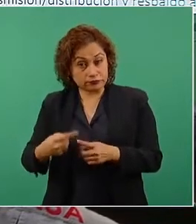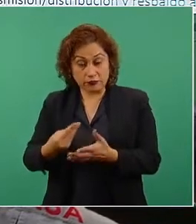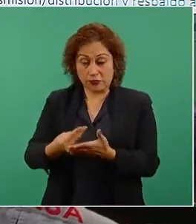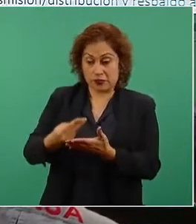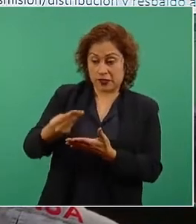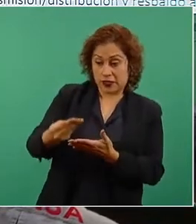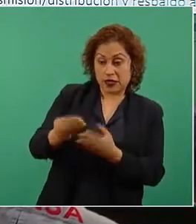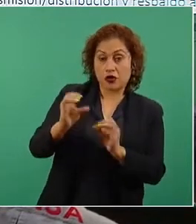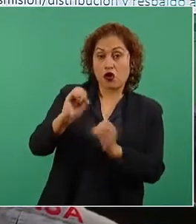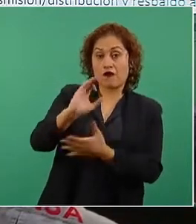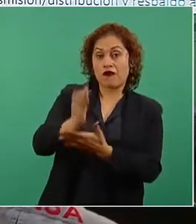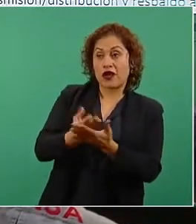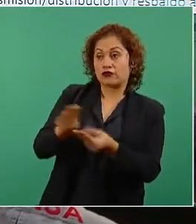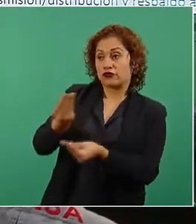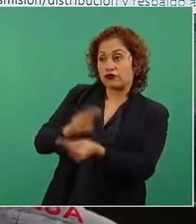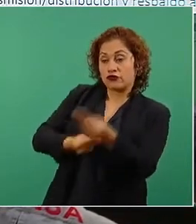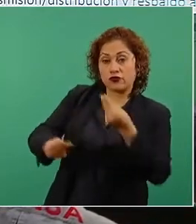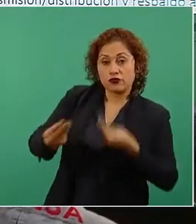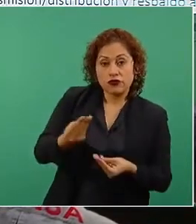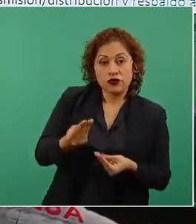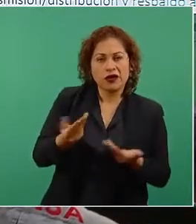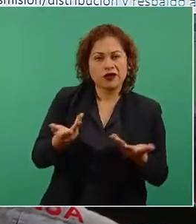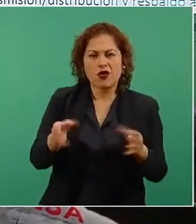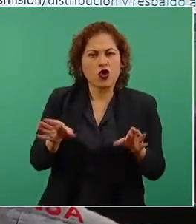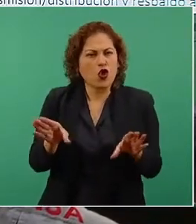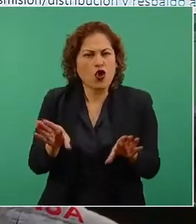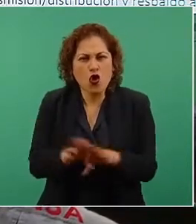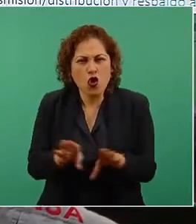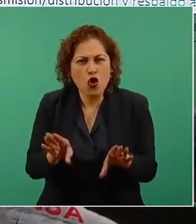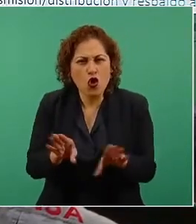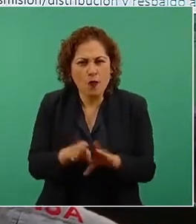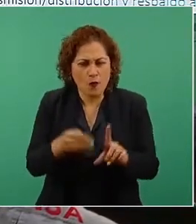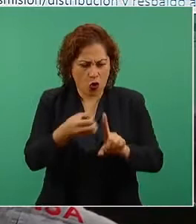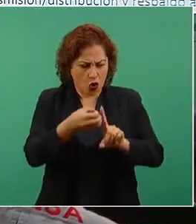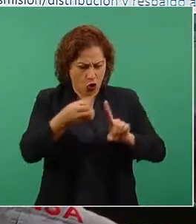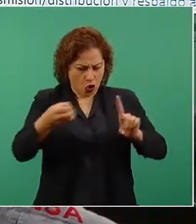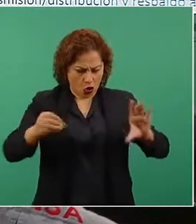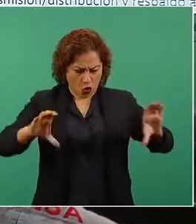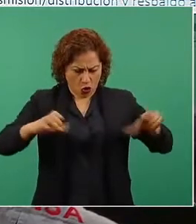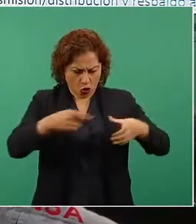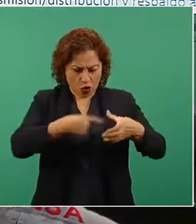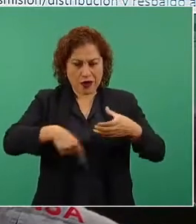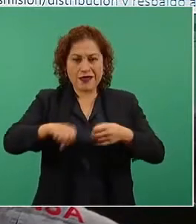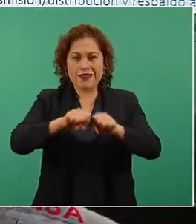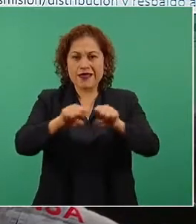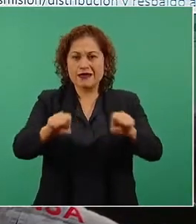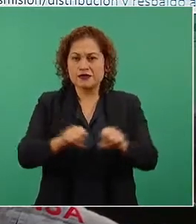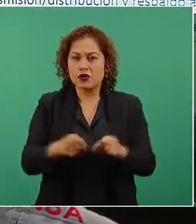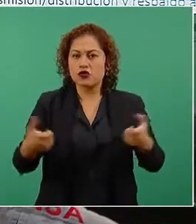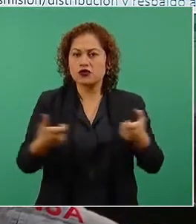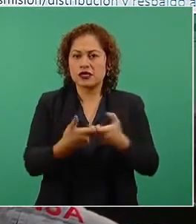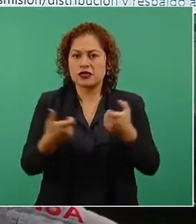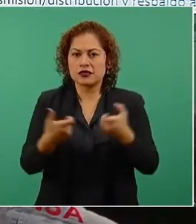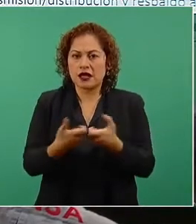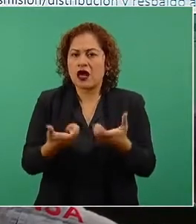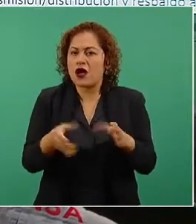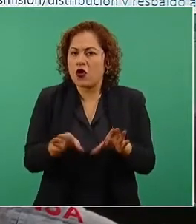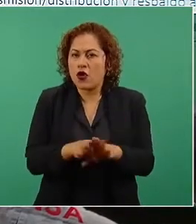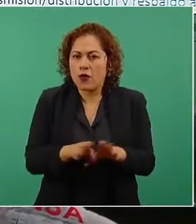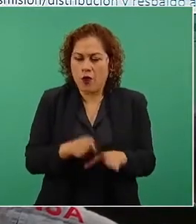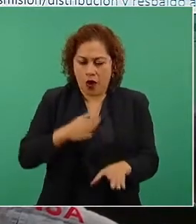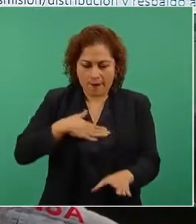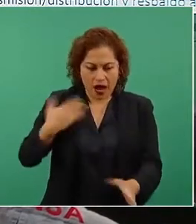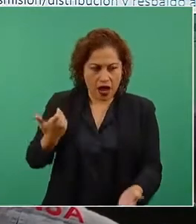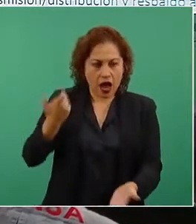les cobran facturas. O sea, ¿de qué manera funciona esta sociedad? Que con un dólar o con un peso ya te integraste a la sociedad.